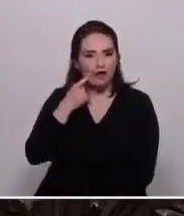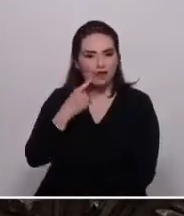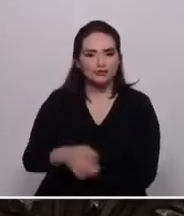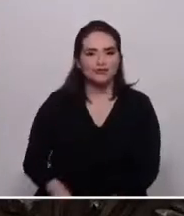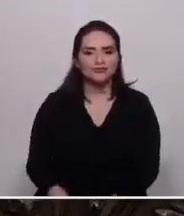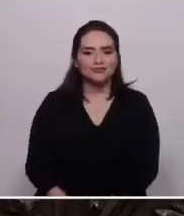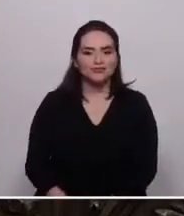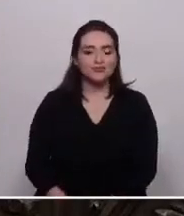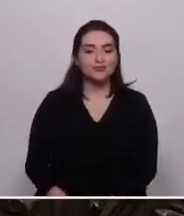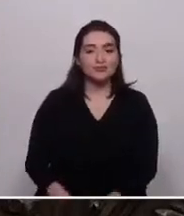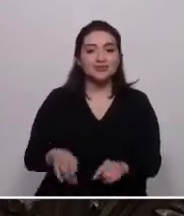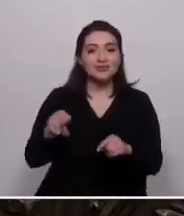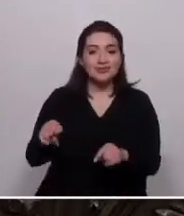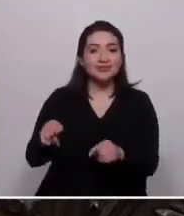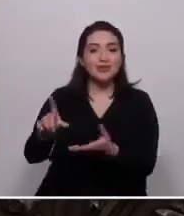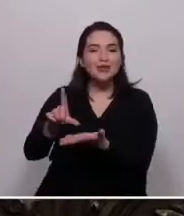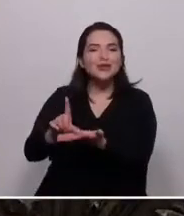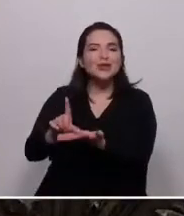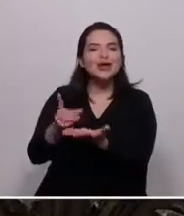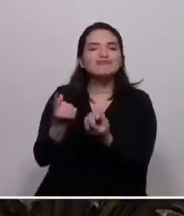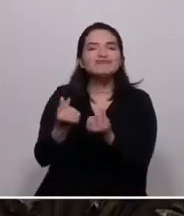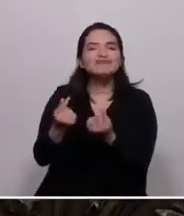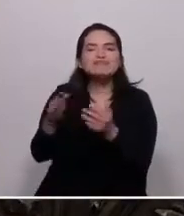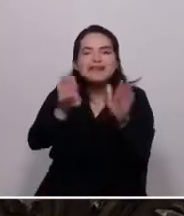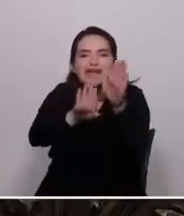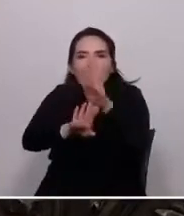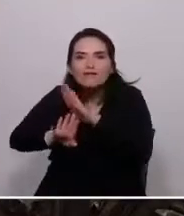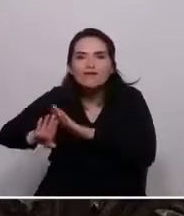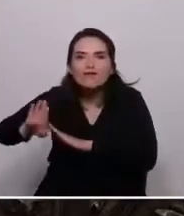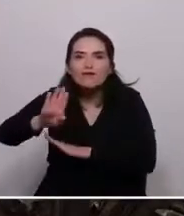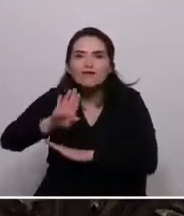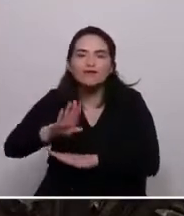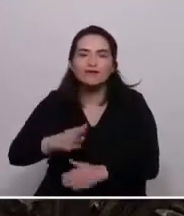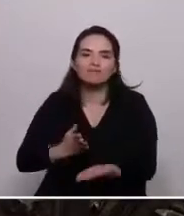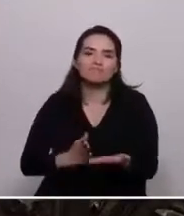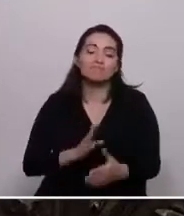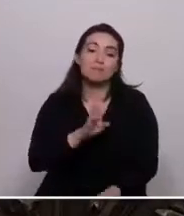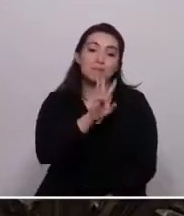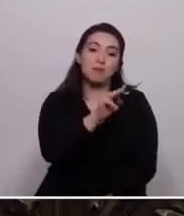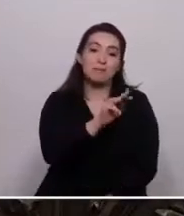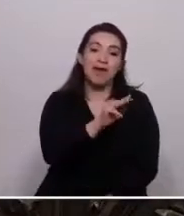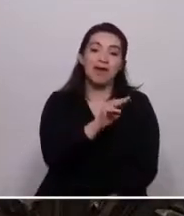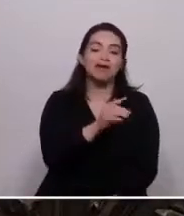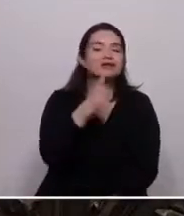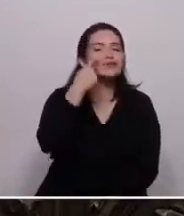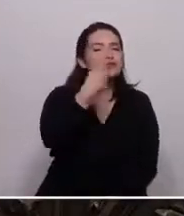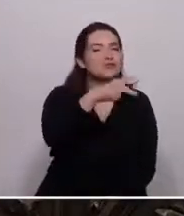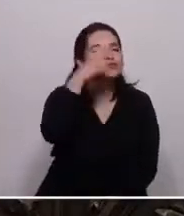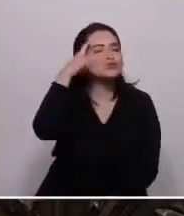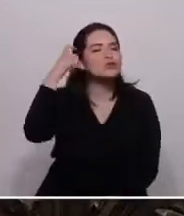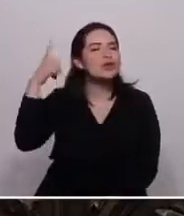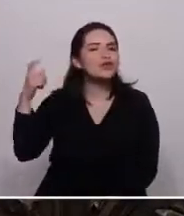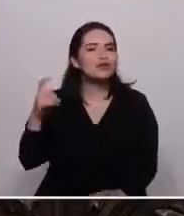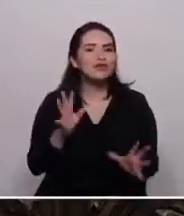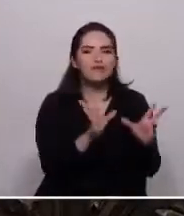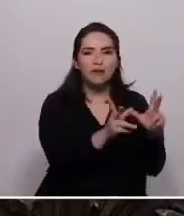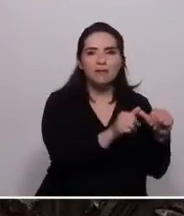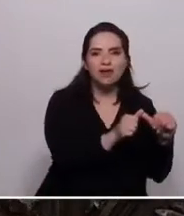lugar se transformó en nuestro refugio desde que mi madre llegó con sus sueños rotos de familia